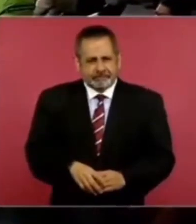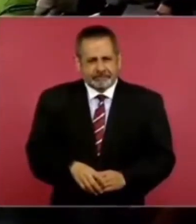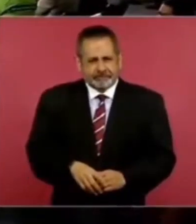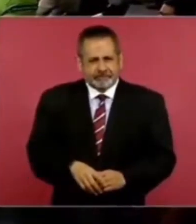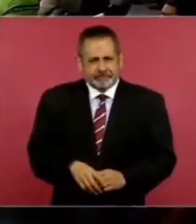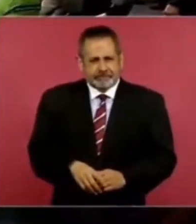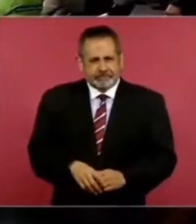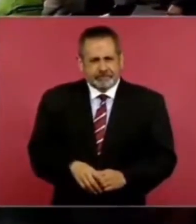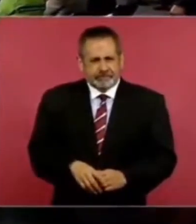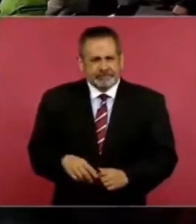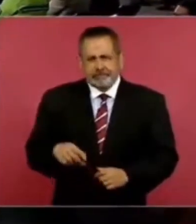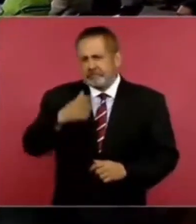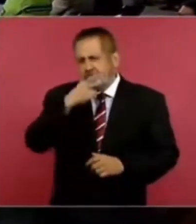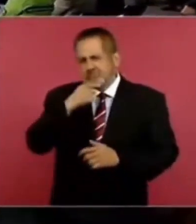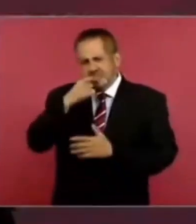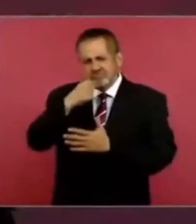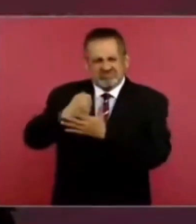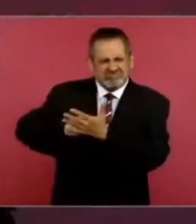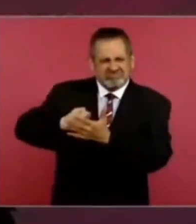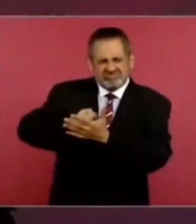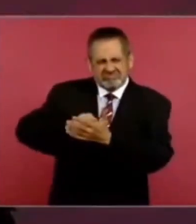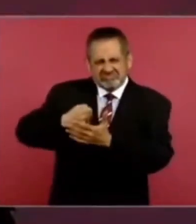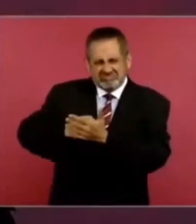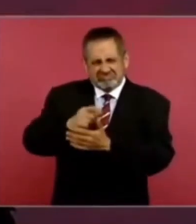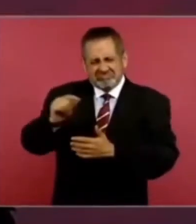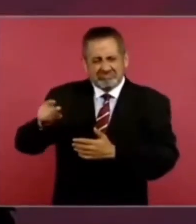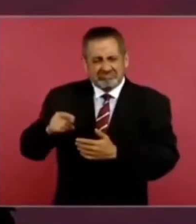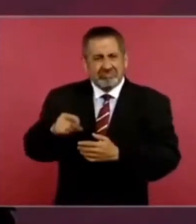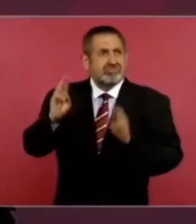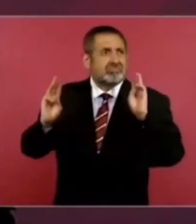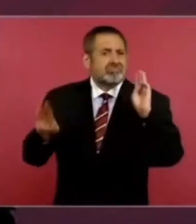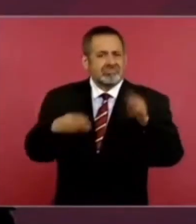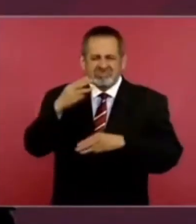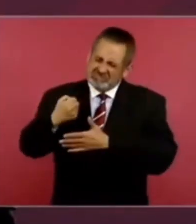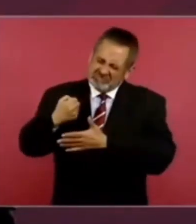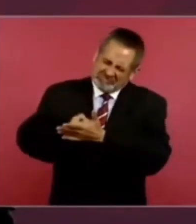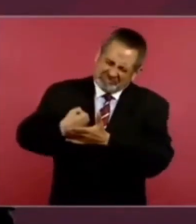luchador social más importante que ha existido en el mundo.